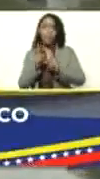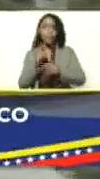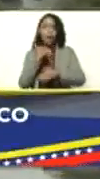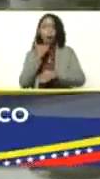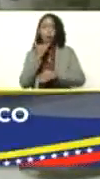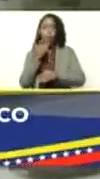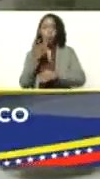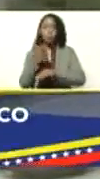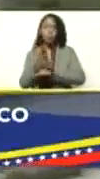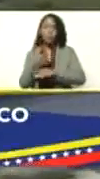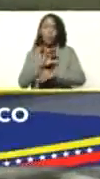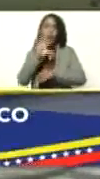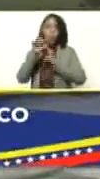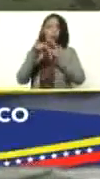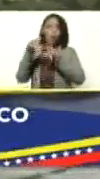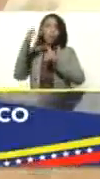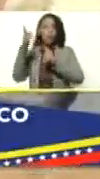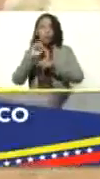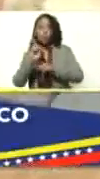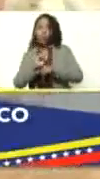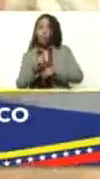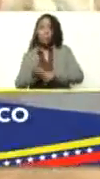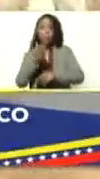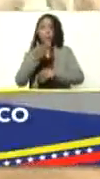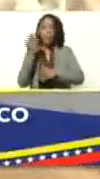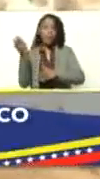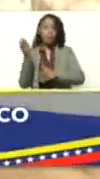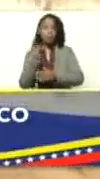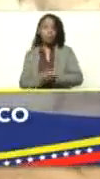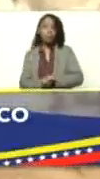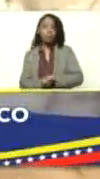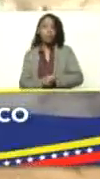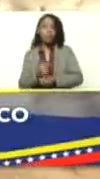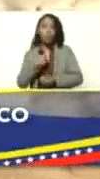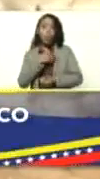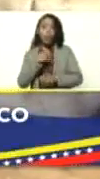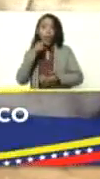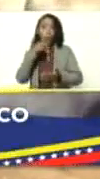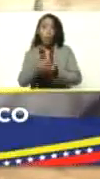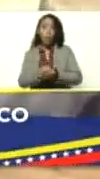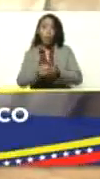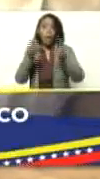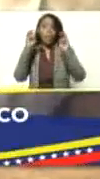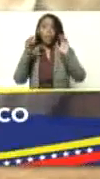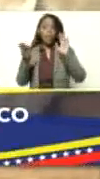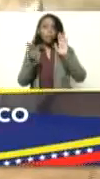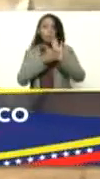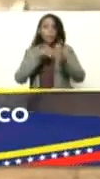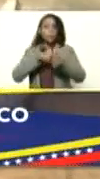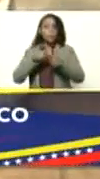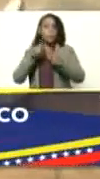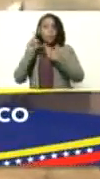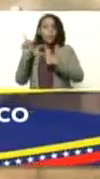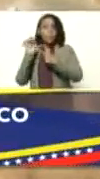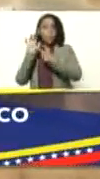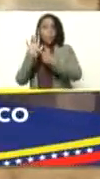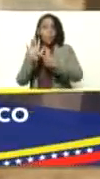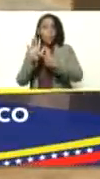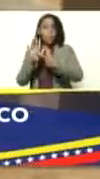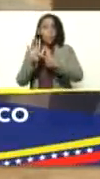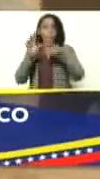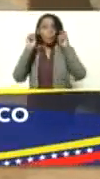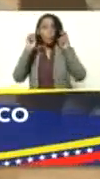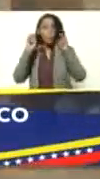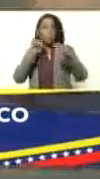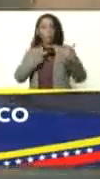importados. Eso es muy importante, señor presidente, y quería mencionarlo. En el marco entonces de ese decreto de que es un rubro de